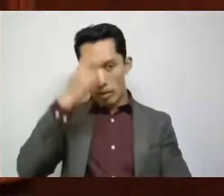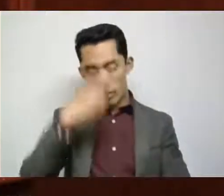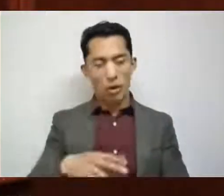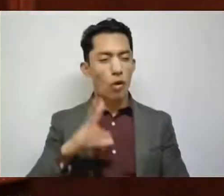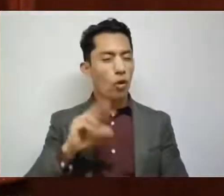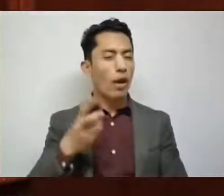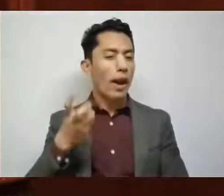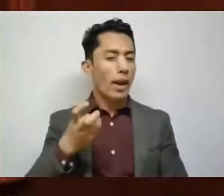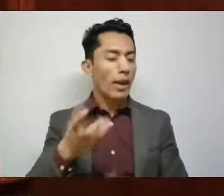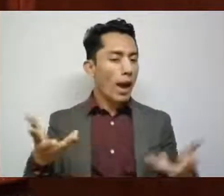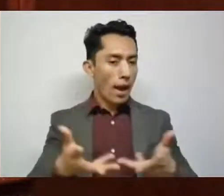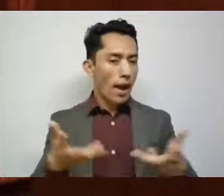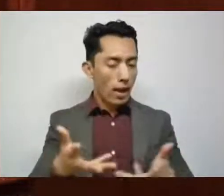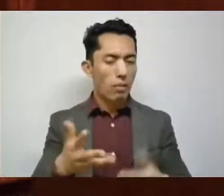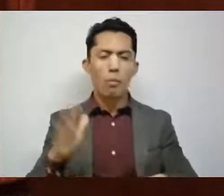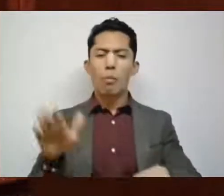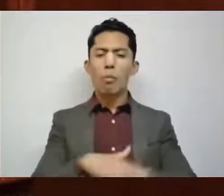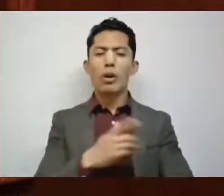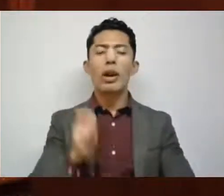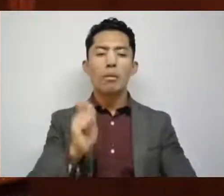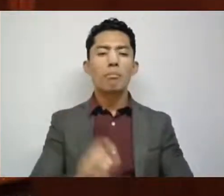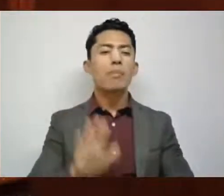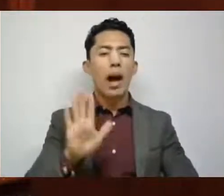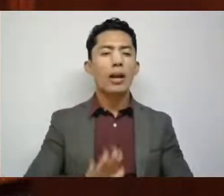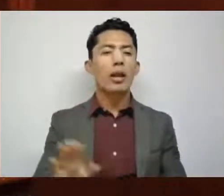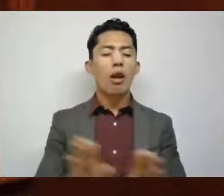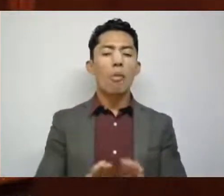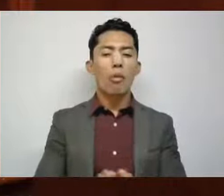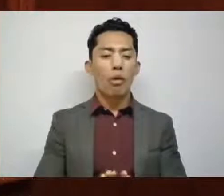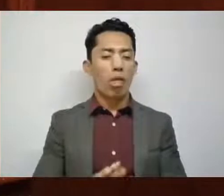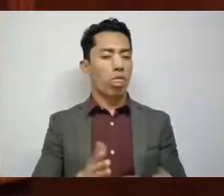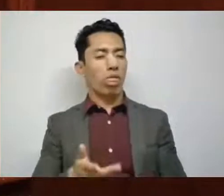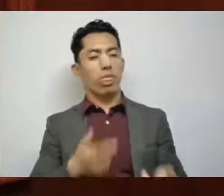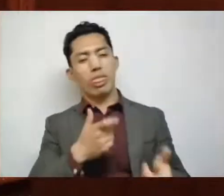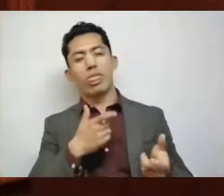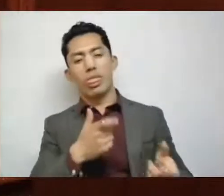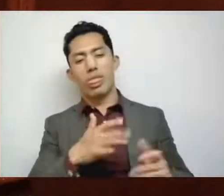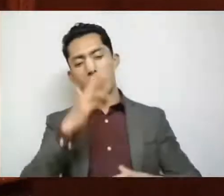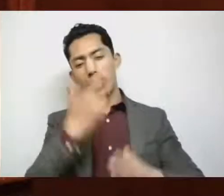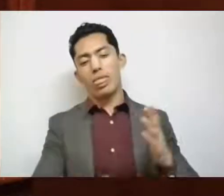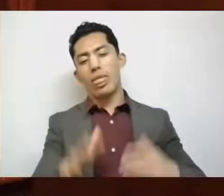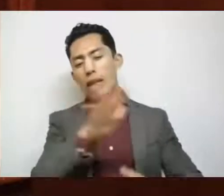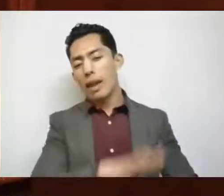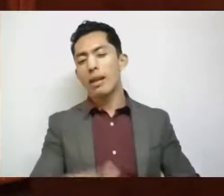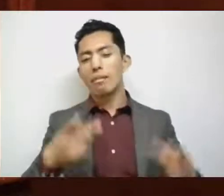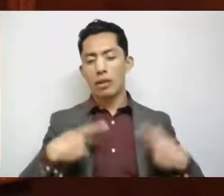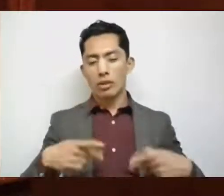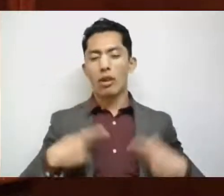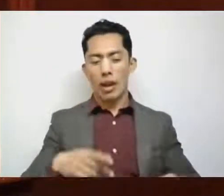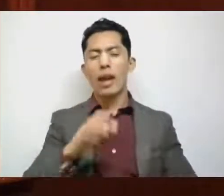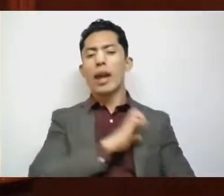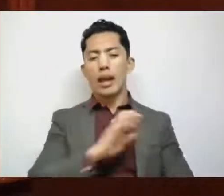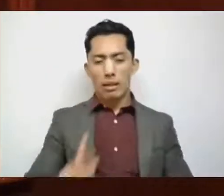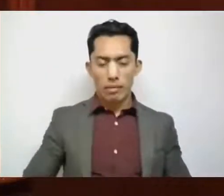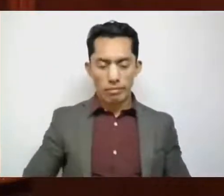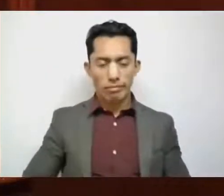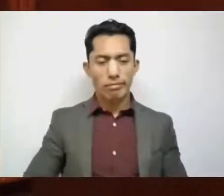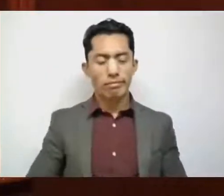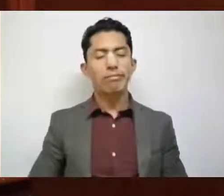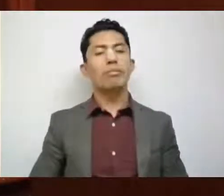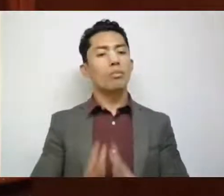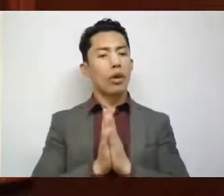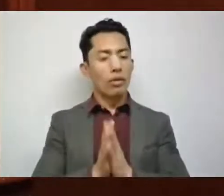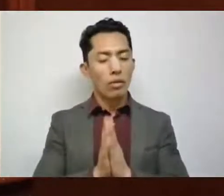tipo de actos, porque es una burla para el pueblo de Catepec. Sí queremos que se tomen en cuenta a los